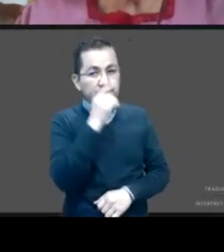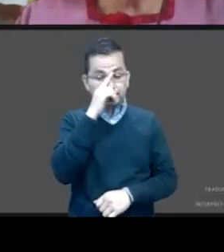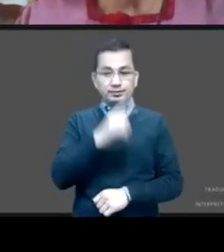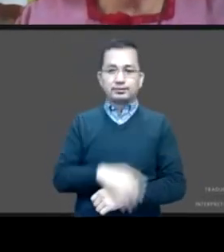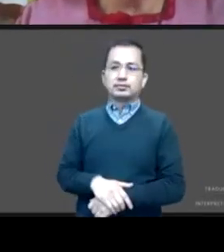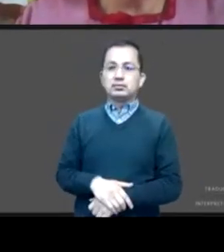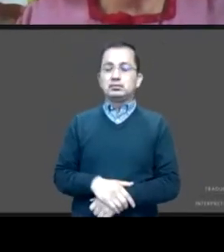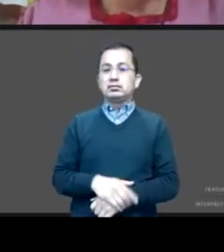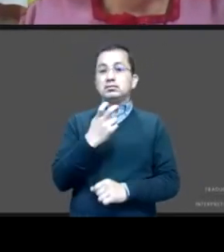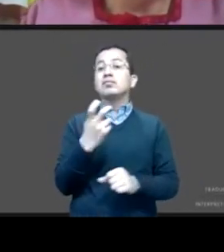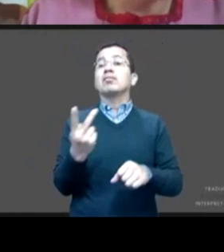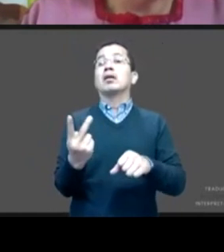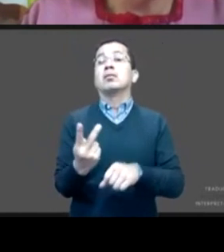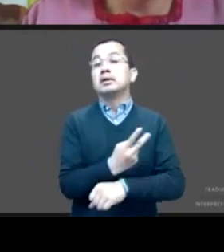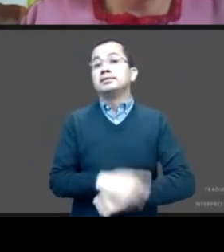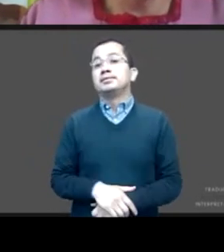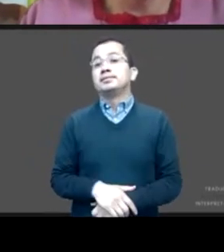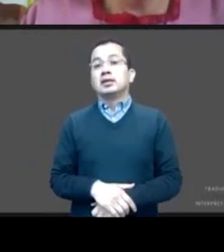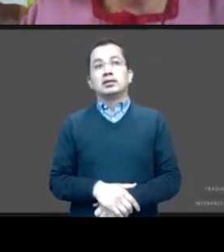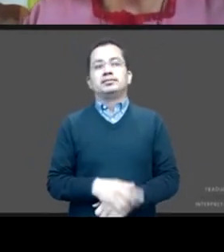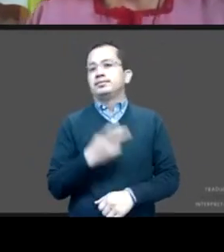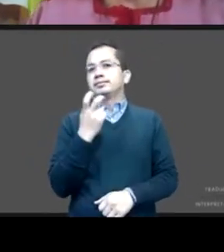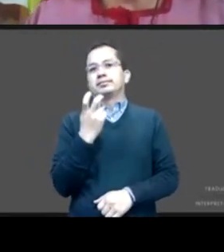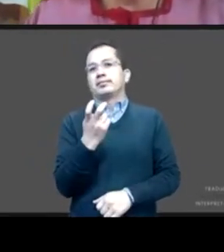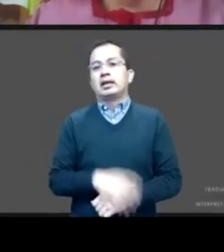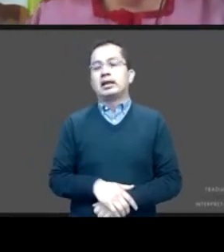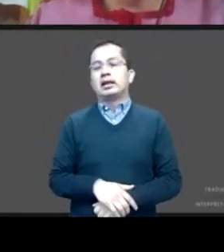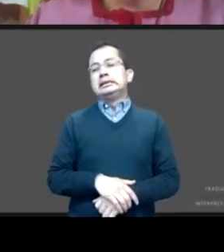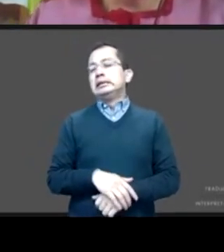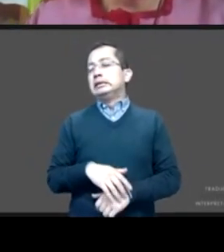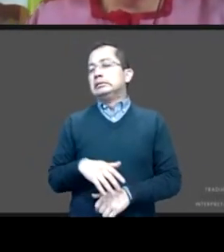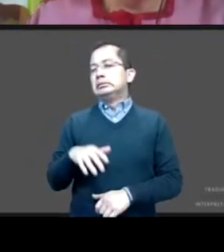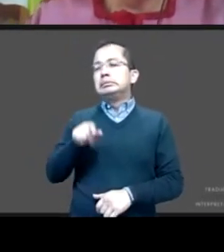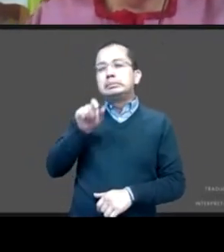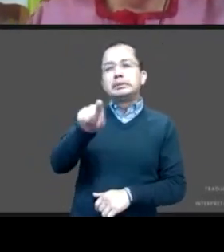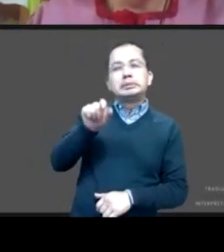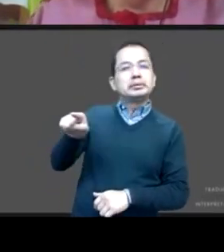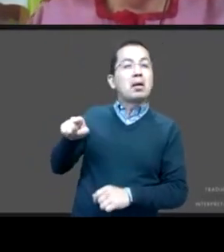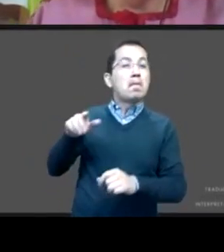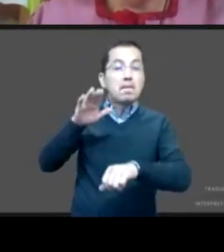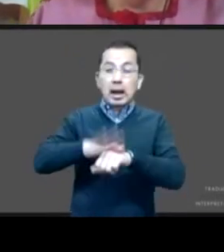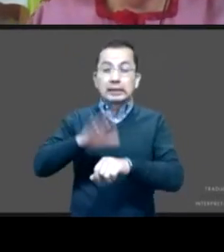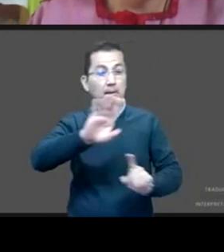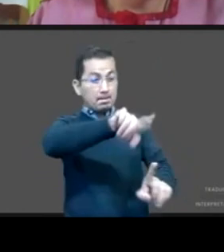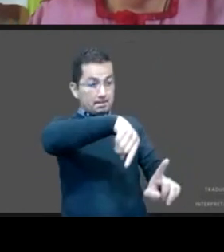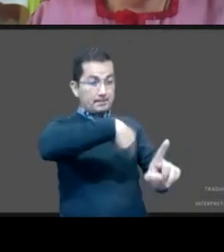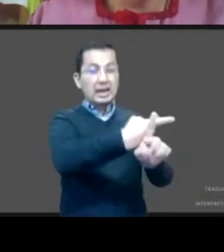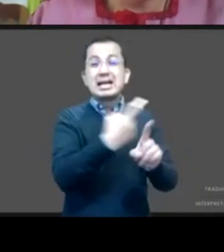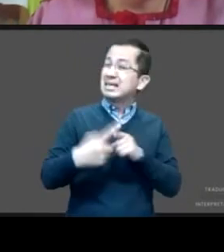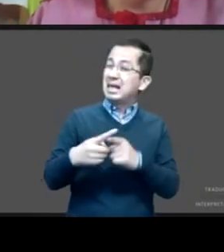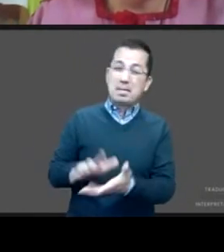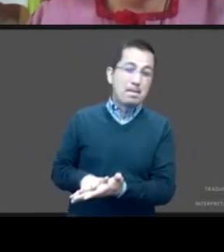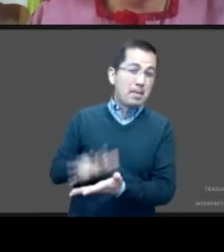radica en que es un factor común que los agresores además son familiares de las víctimas, lo cual implica